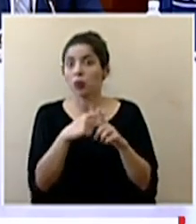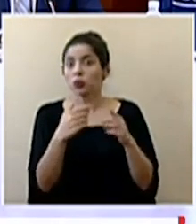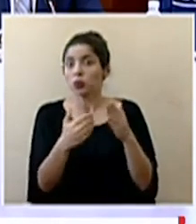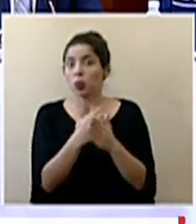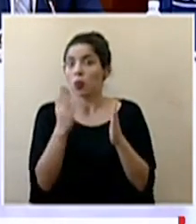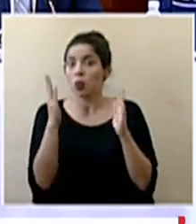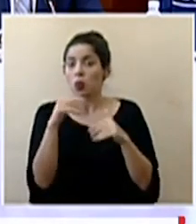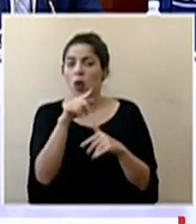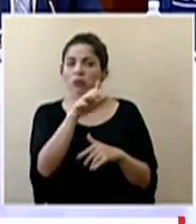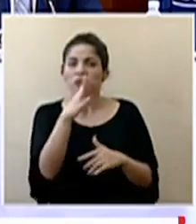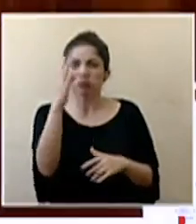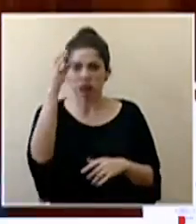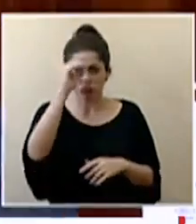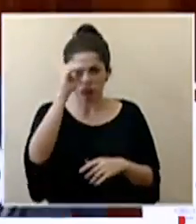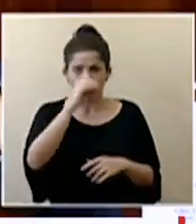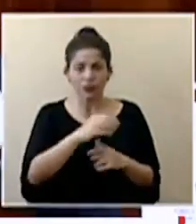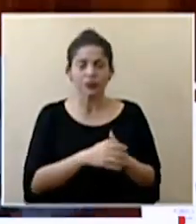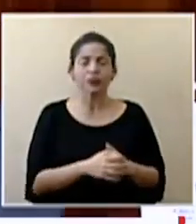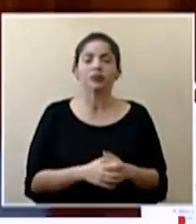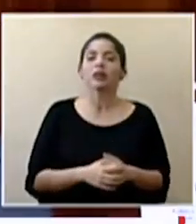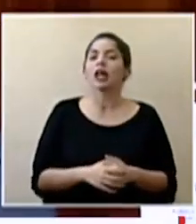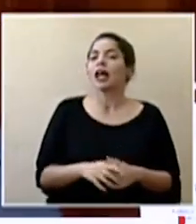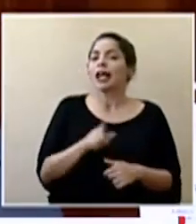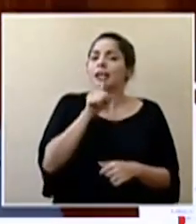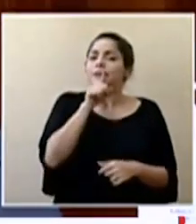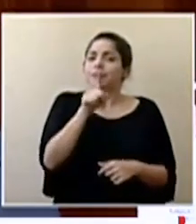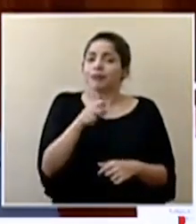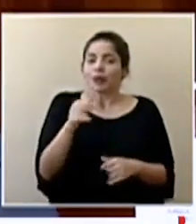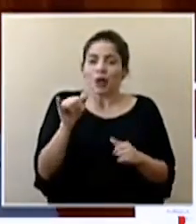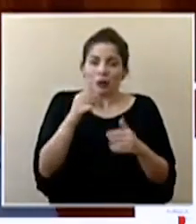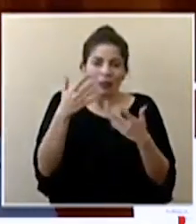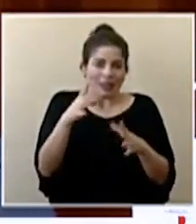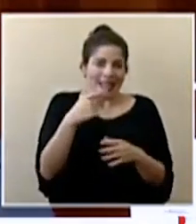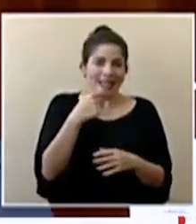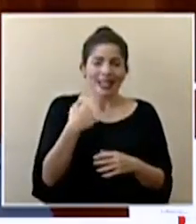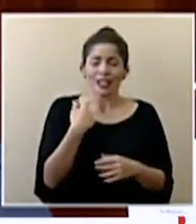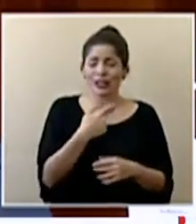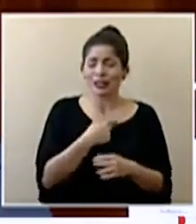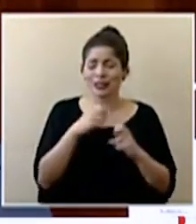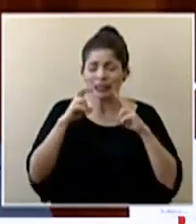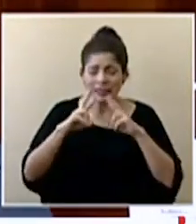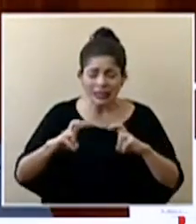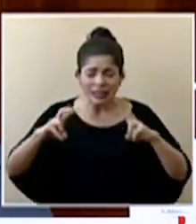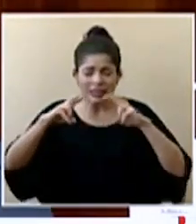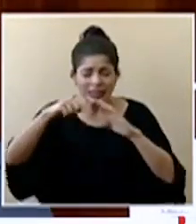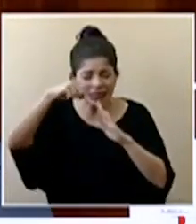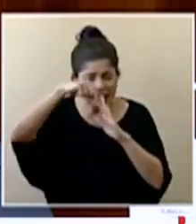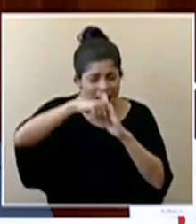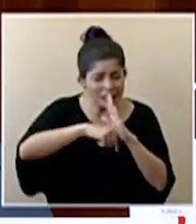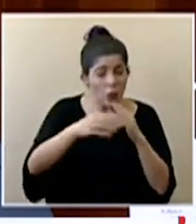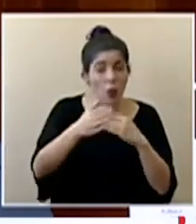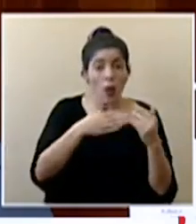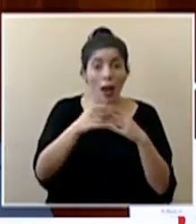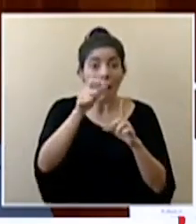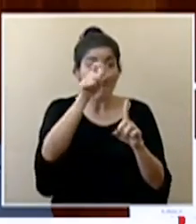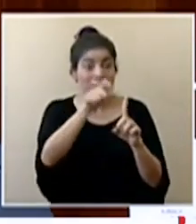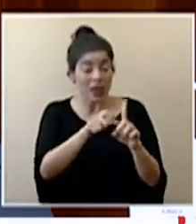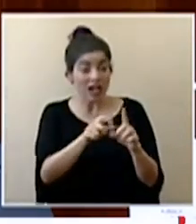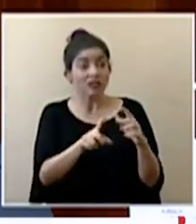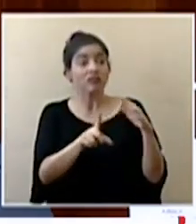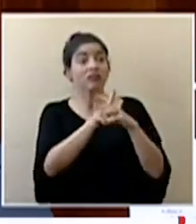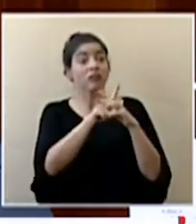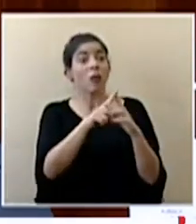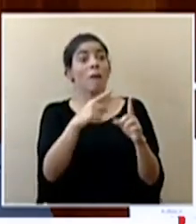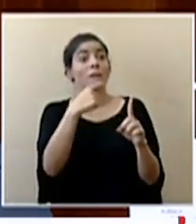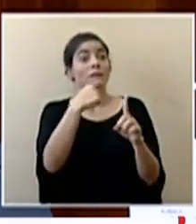¿cuál es la valoración? No, en realidad lo que hemos dicho hemos hecho todo el rastreo epidemiológico de todos los casos que hemos ido detectando hemos